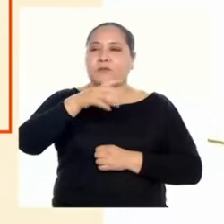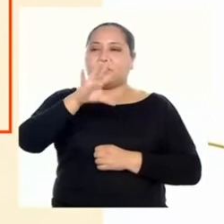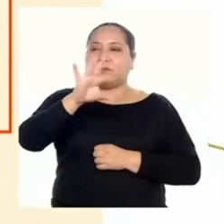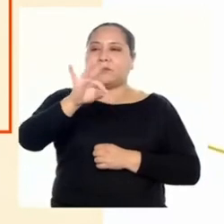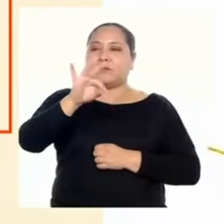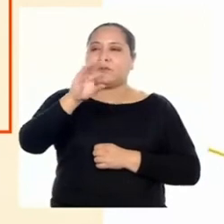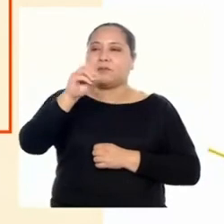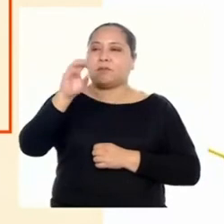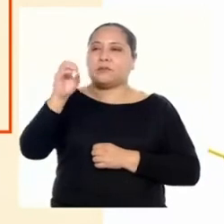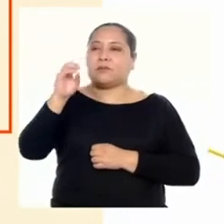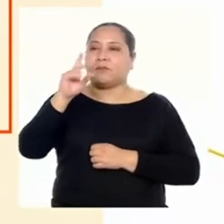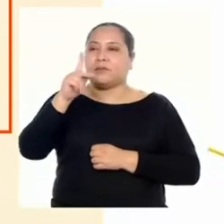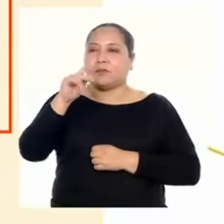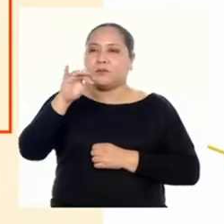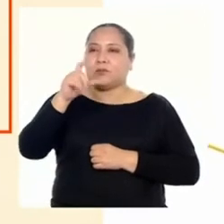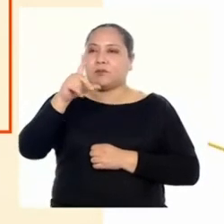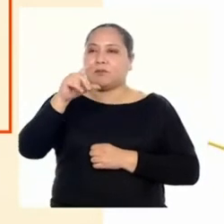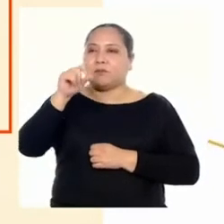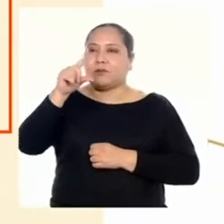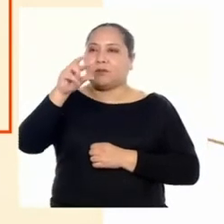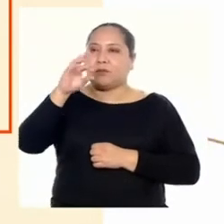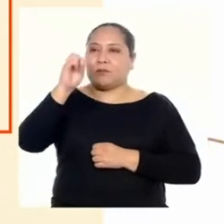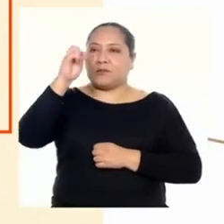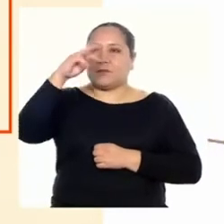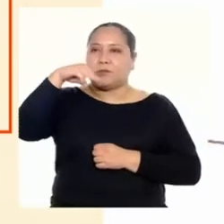kilogramos por día.